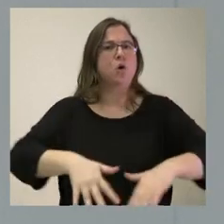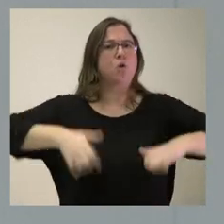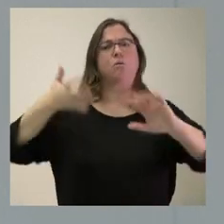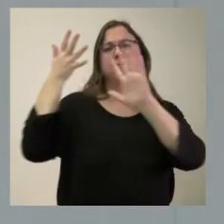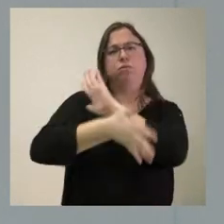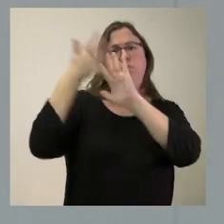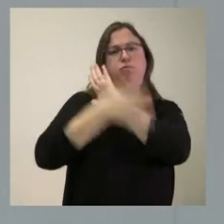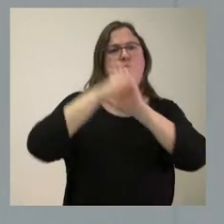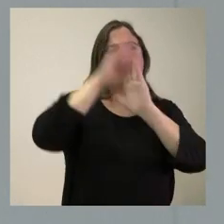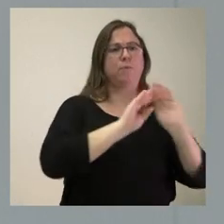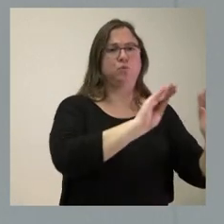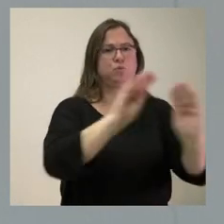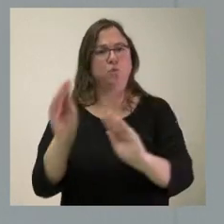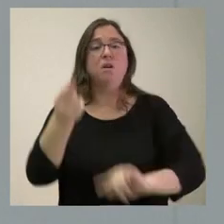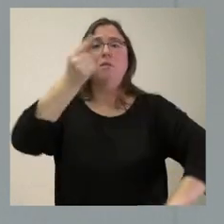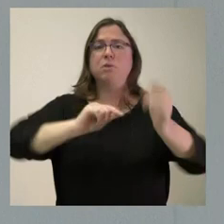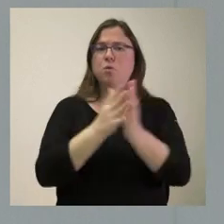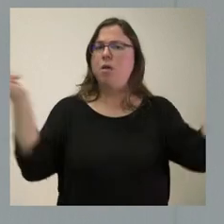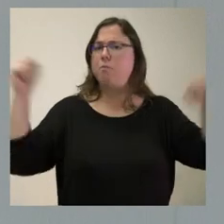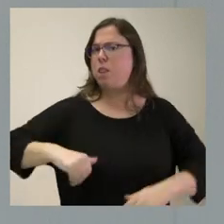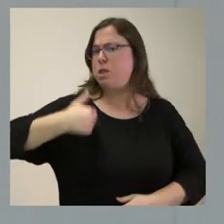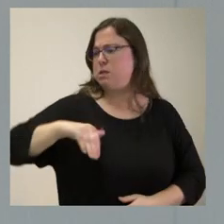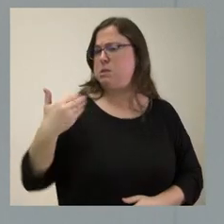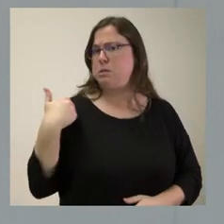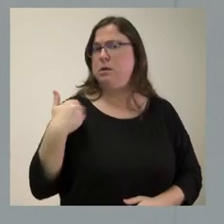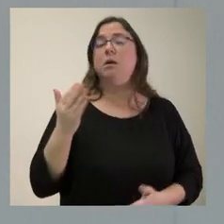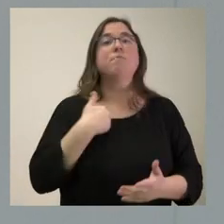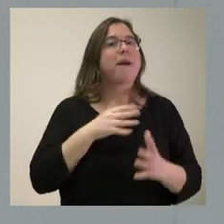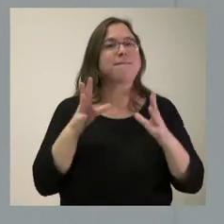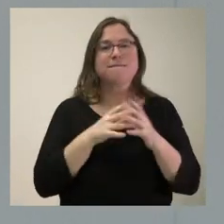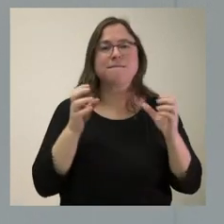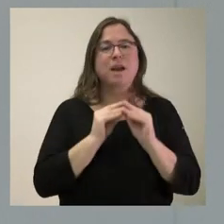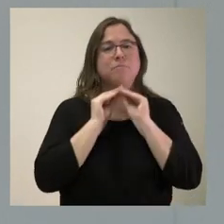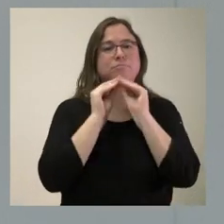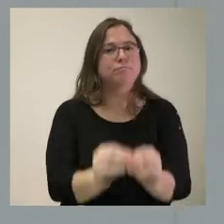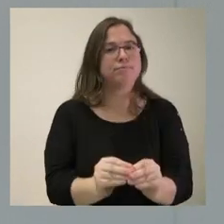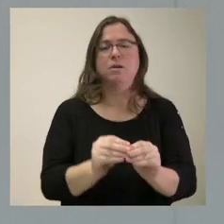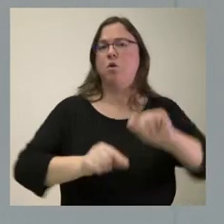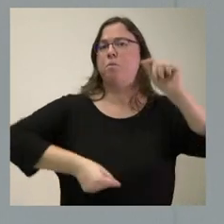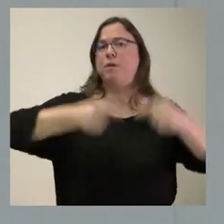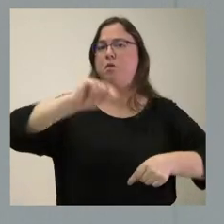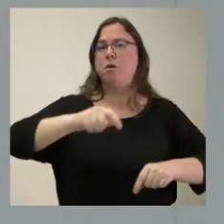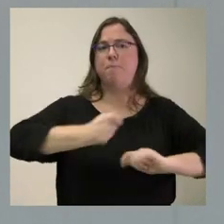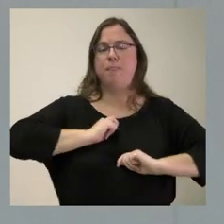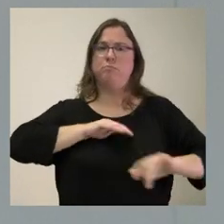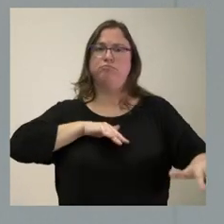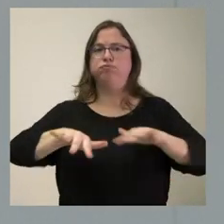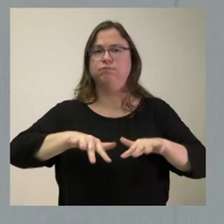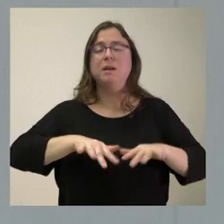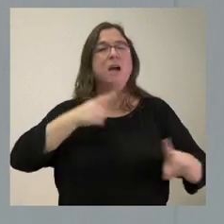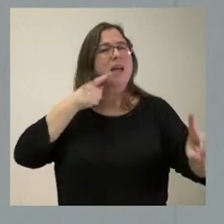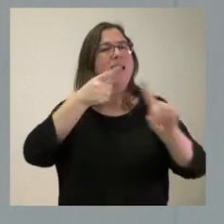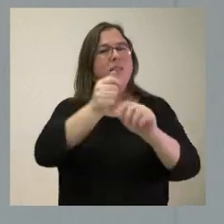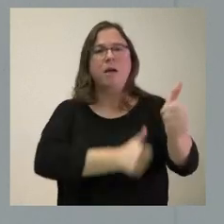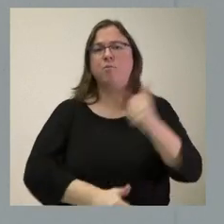programas, tenemos un presupuesto recién aprobado y tenemos muchas ganas de ejecutar y llevar a cabo este presupuesto y eso es lo que nos mueve, el interés siempre de las